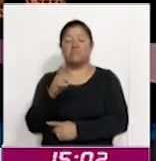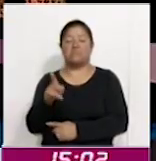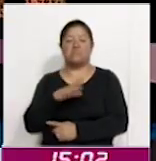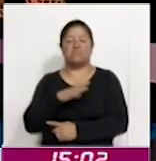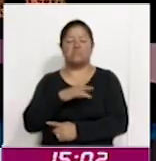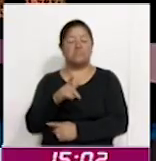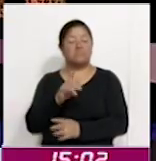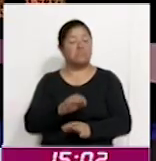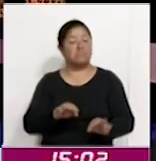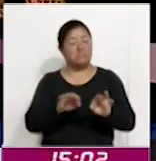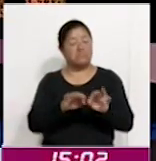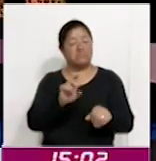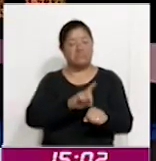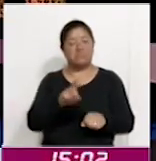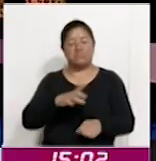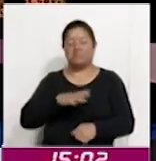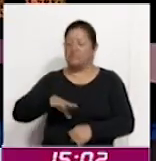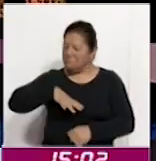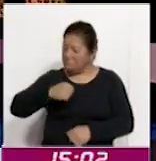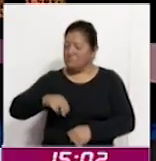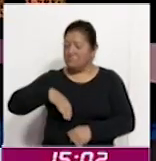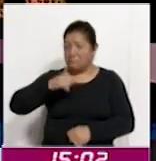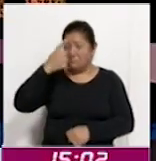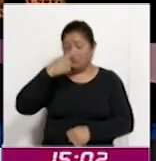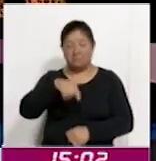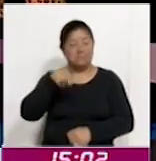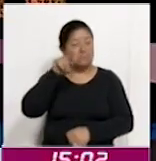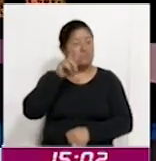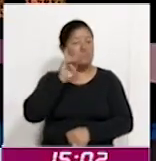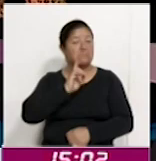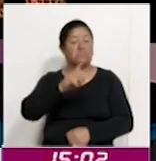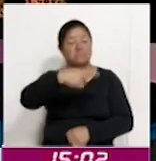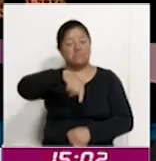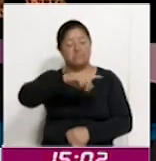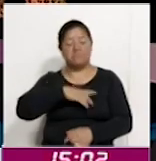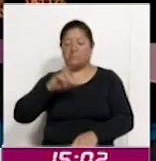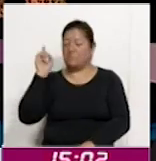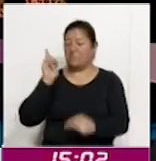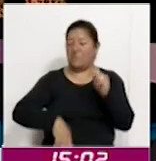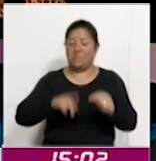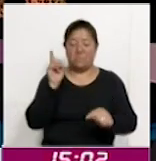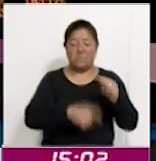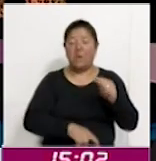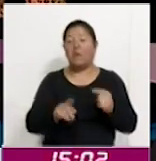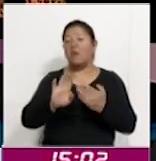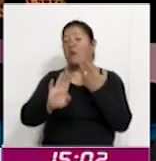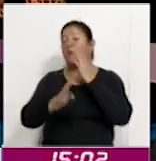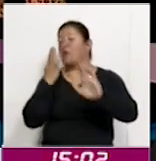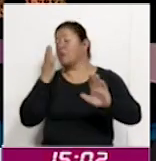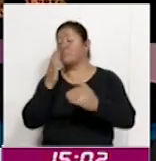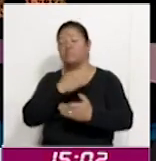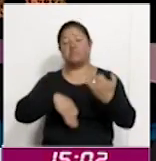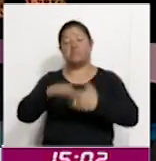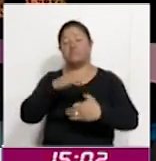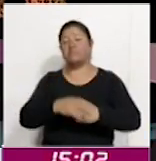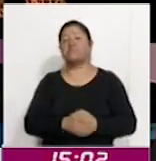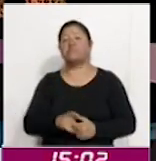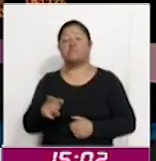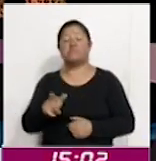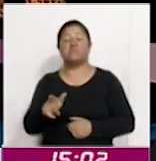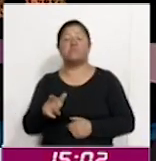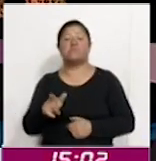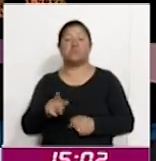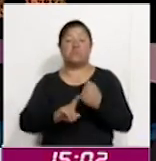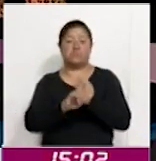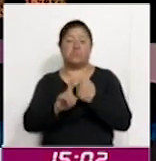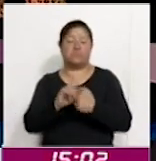lucha para erradicar la violencia hacia las mujeres en todo el mundo. Es un problema que persiste aún en el